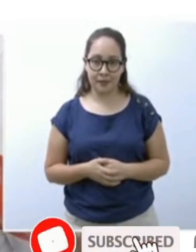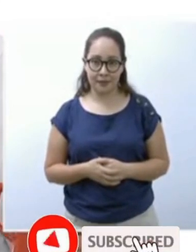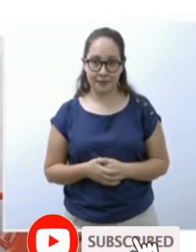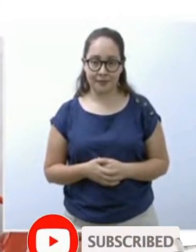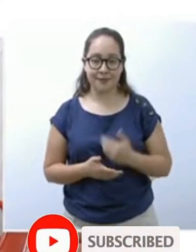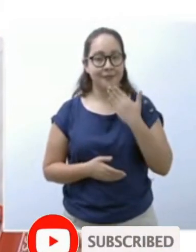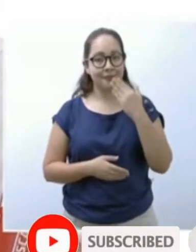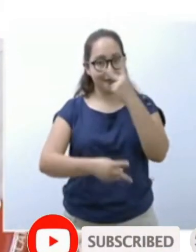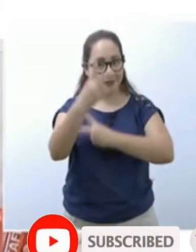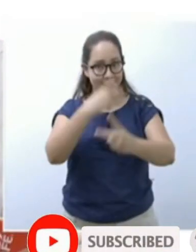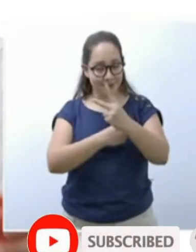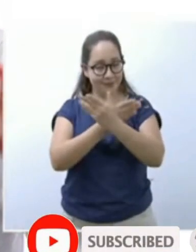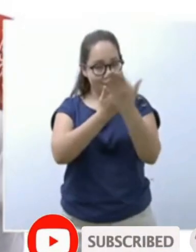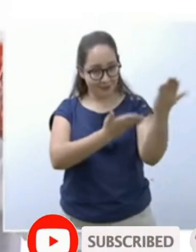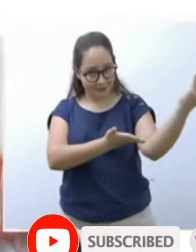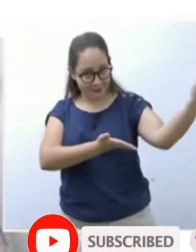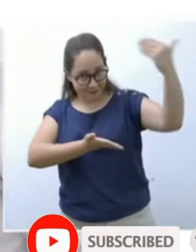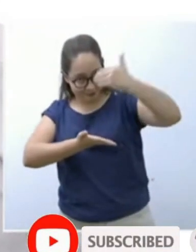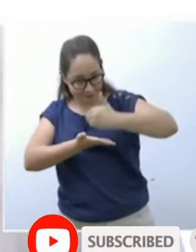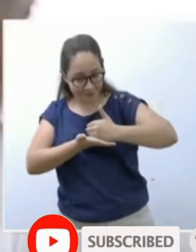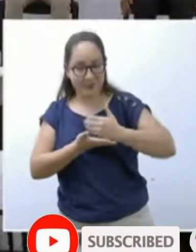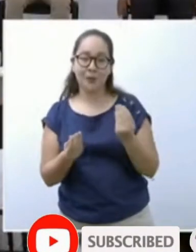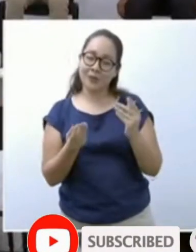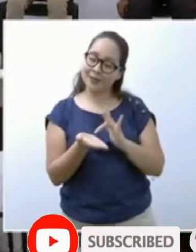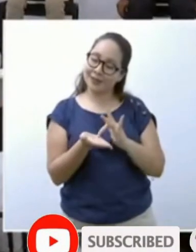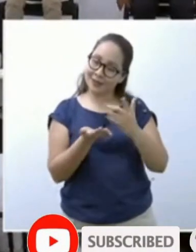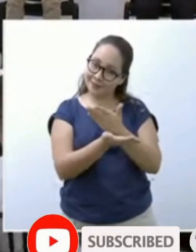Bienvenidos a su casa y muchísimas gracias.